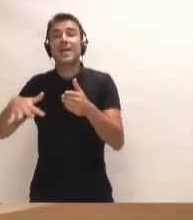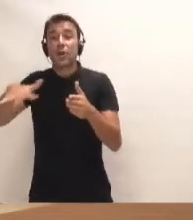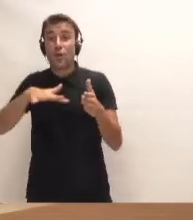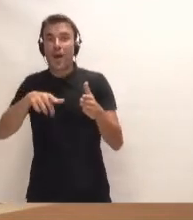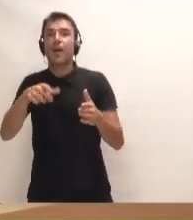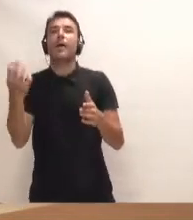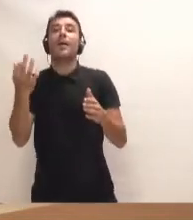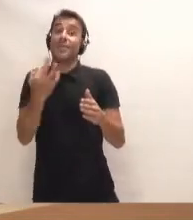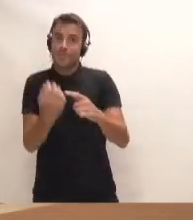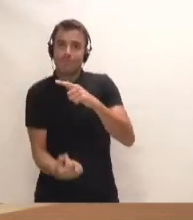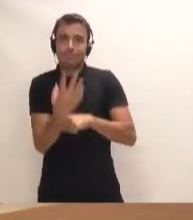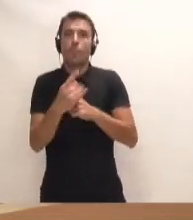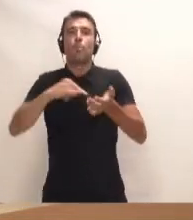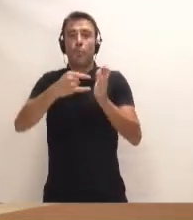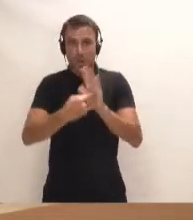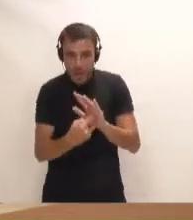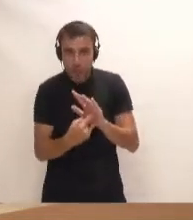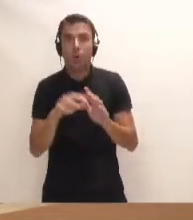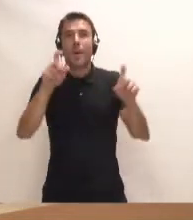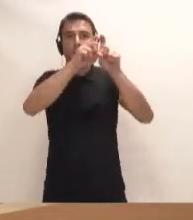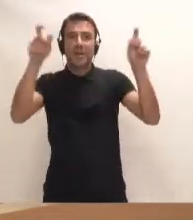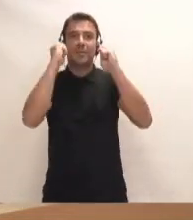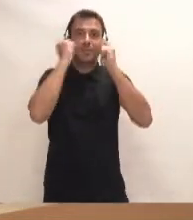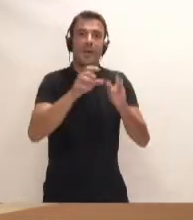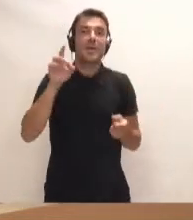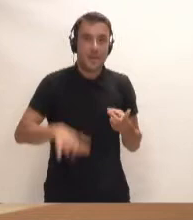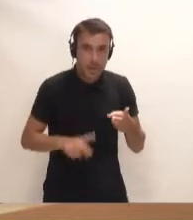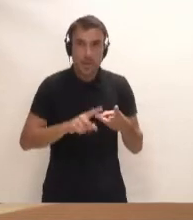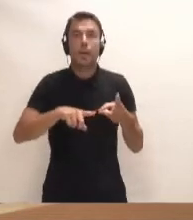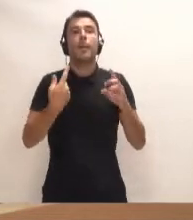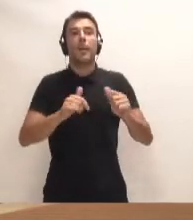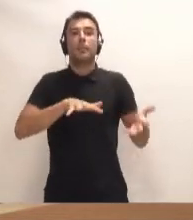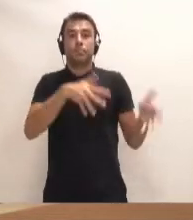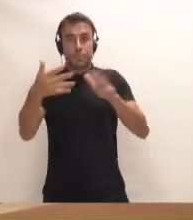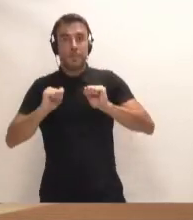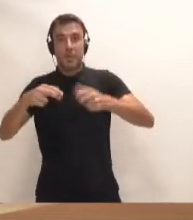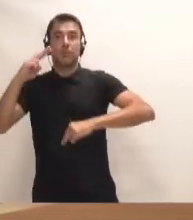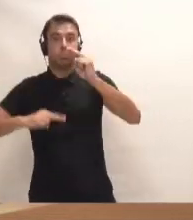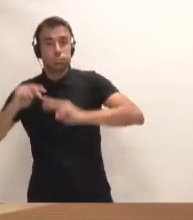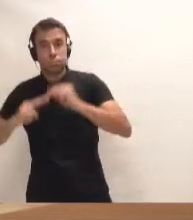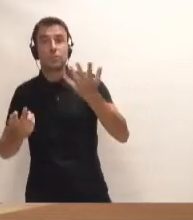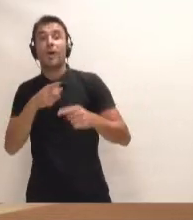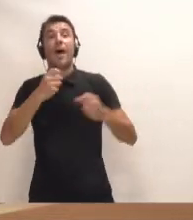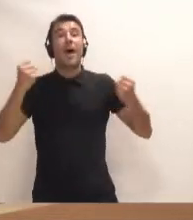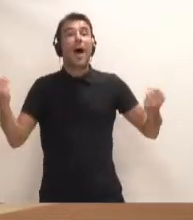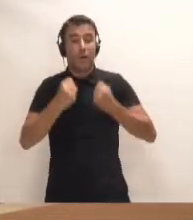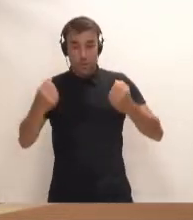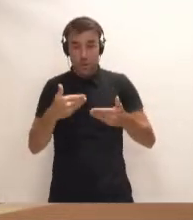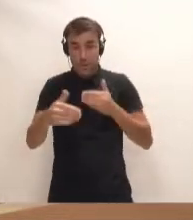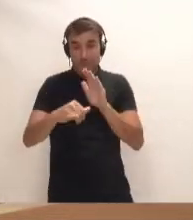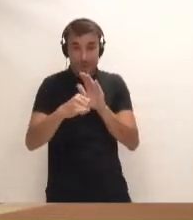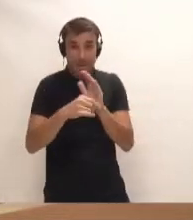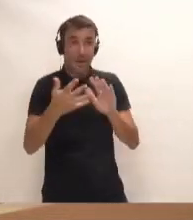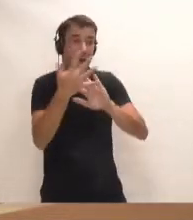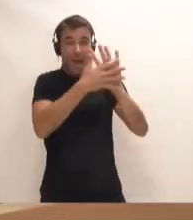elaborar proyectos, adjudicar la obra, elaborar o llevar a cabo la obra. Con lo cual, al final, este tipo de actuaciones a corto plazo que tanto se ha